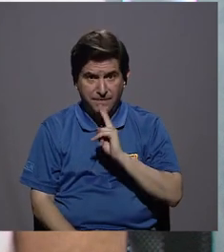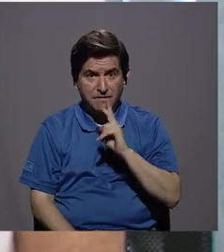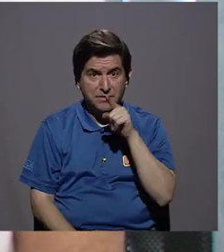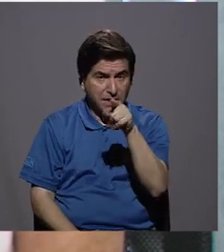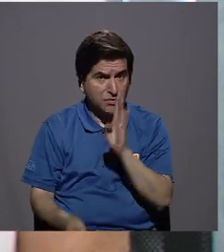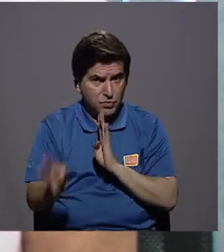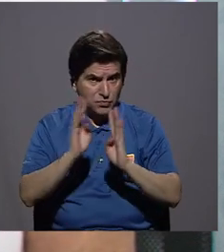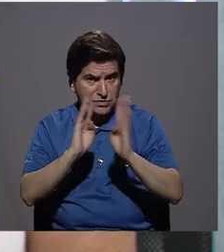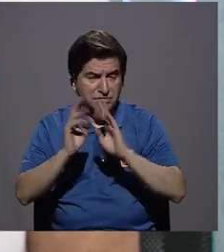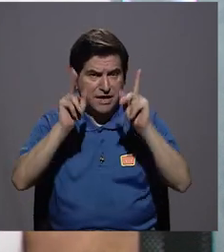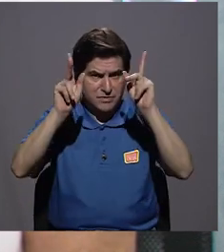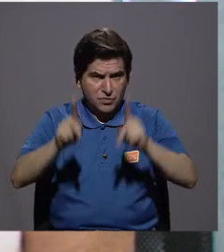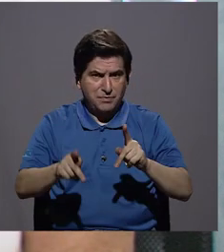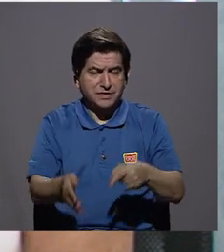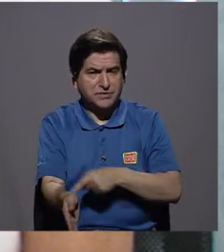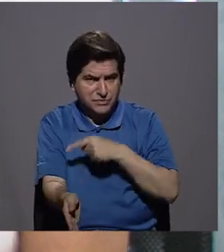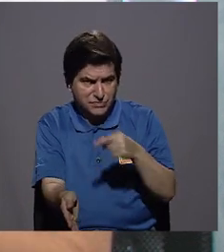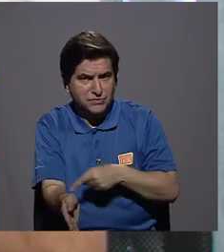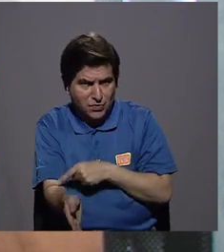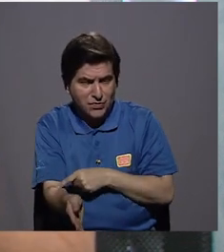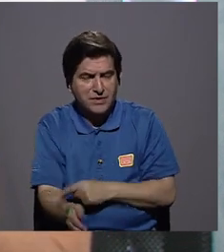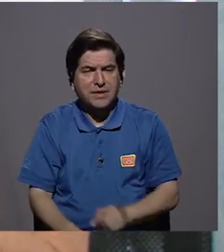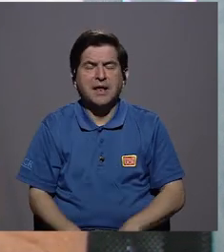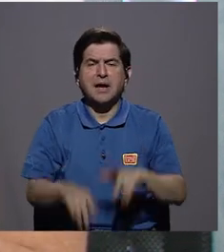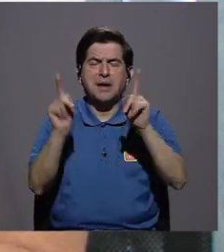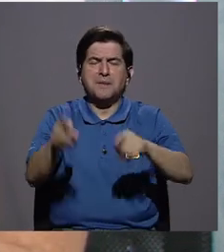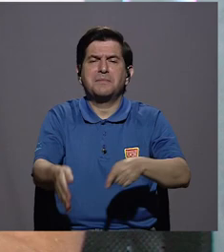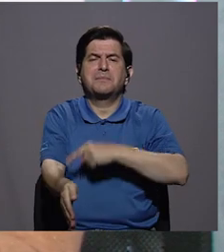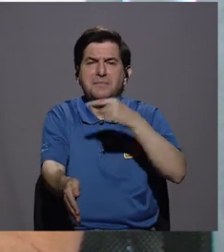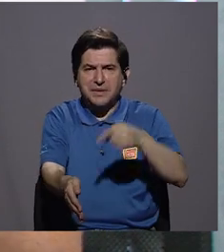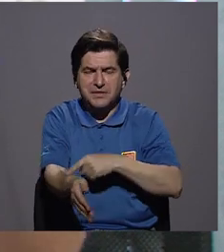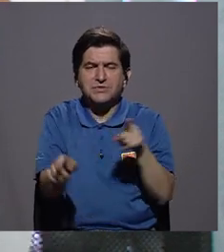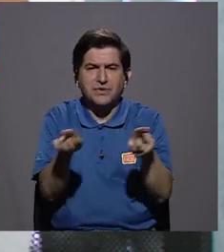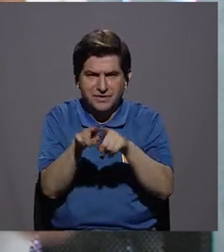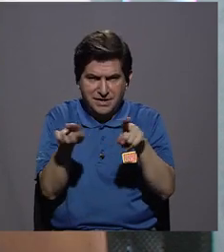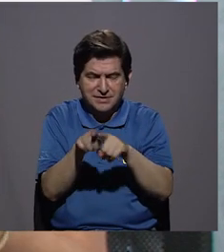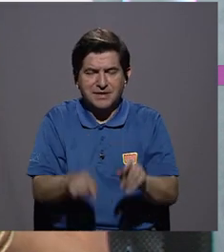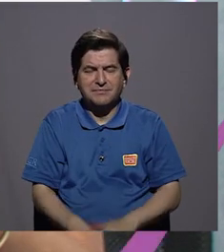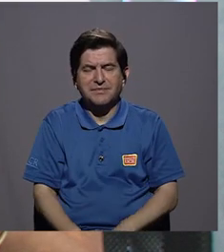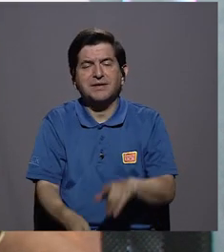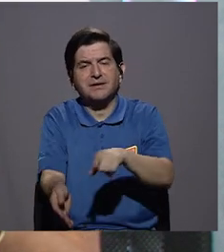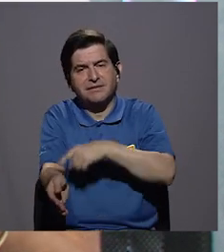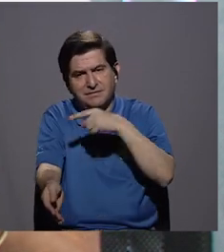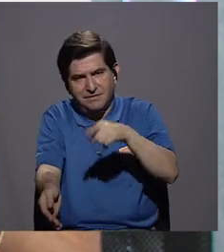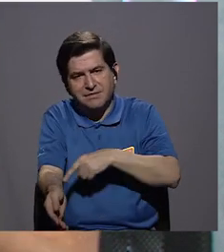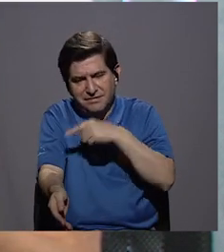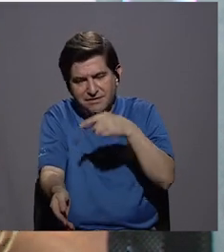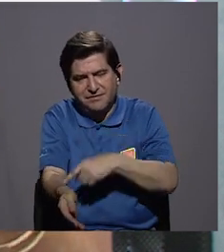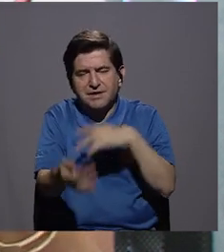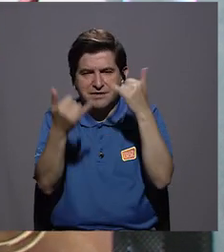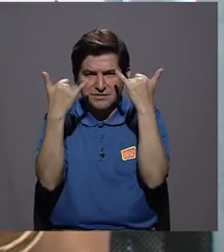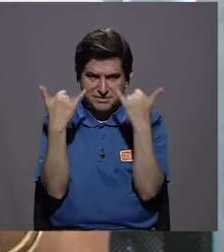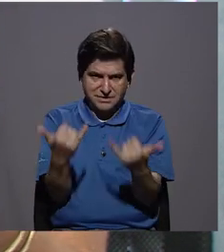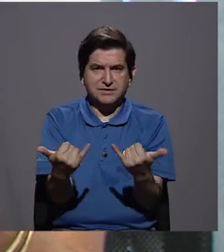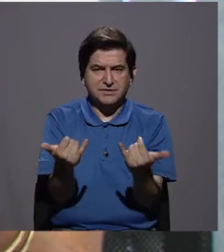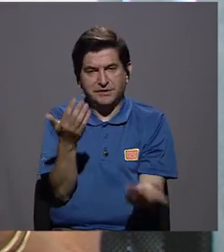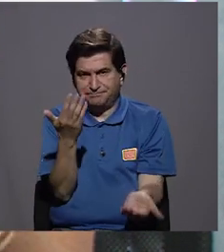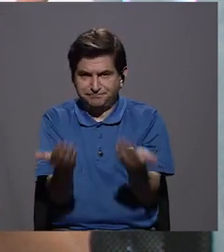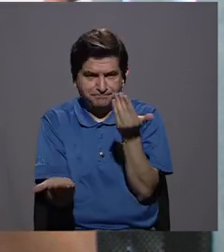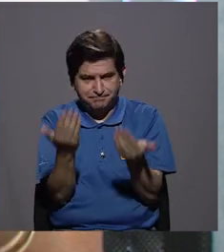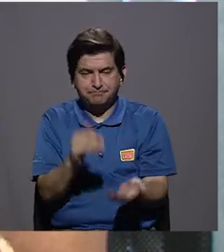verdad usted está hablando sobre paciente diabético. El paciente diabético además de tener la diabetes, verdad, de que ya es todo